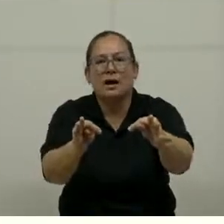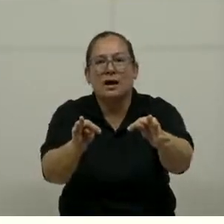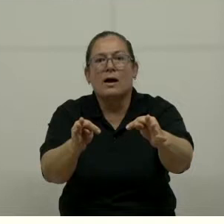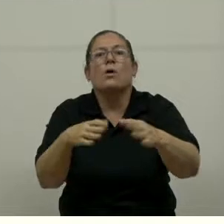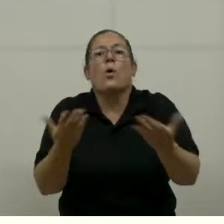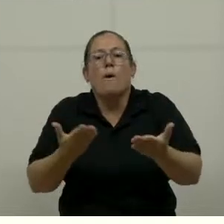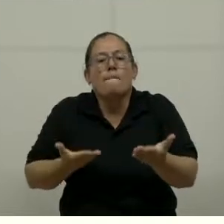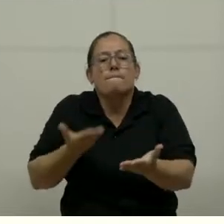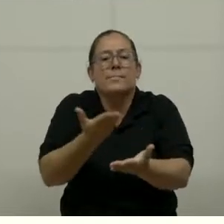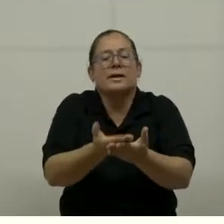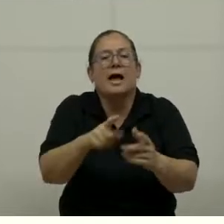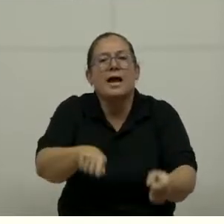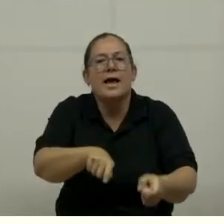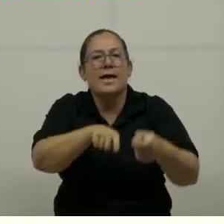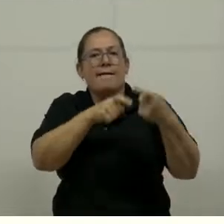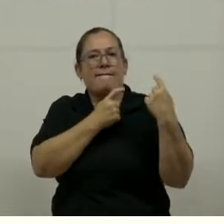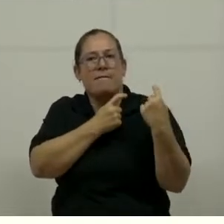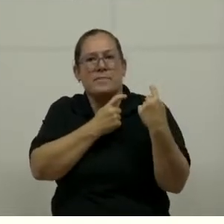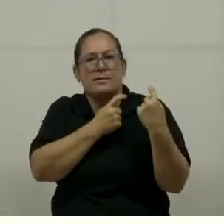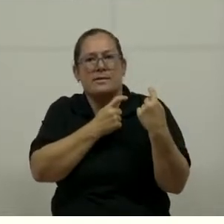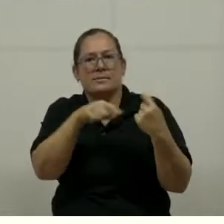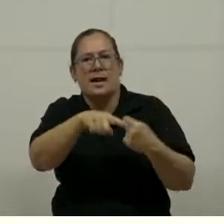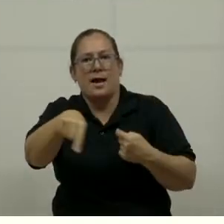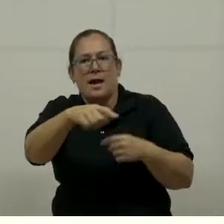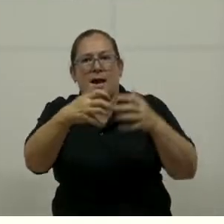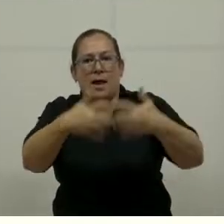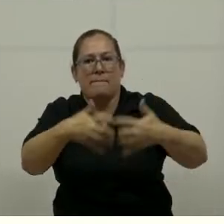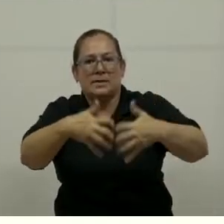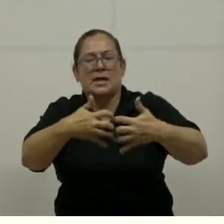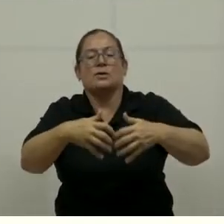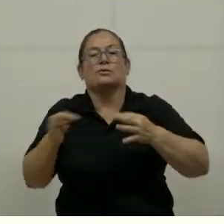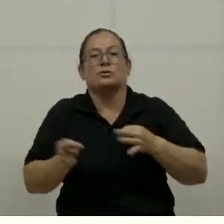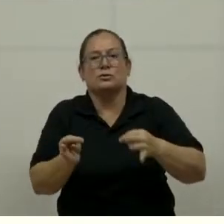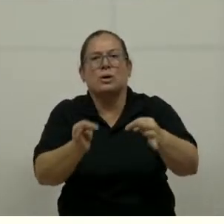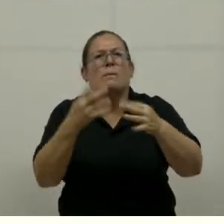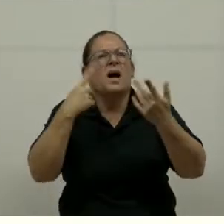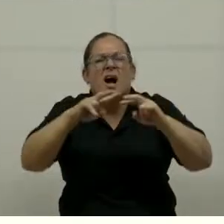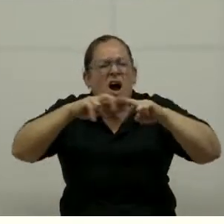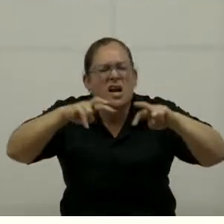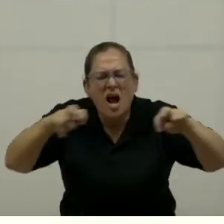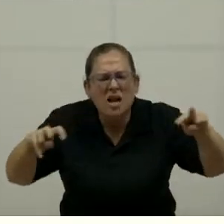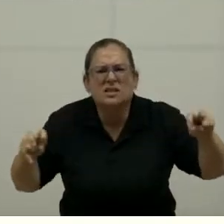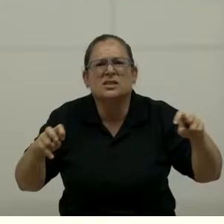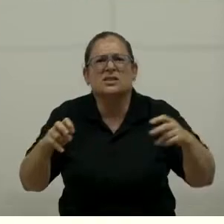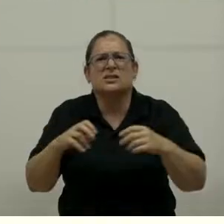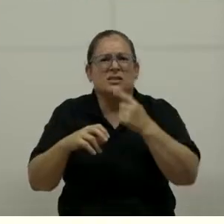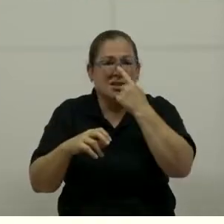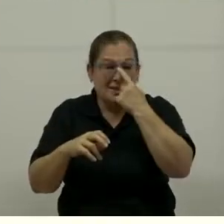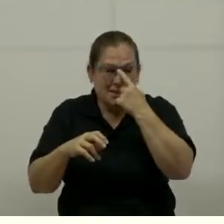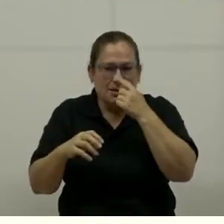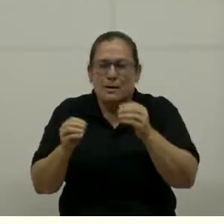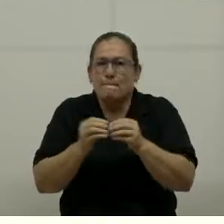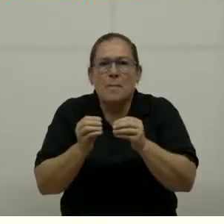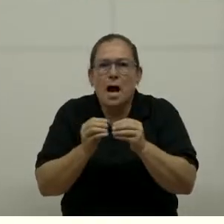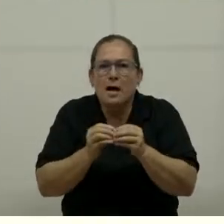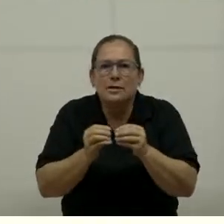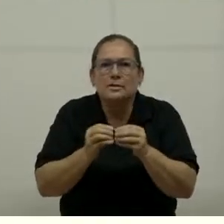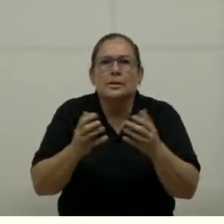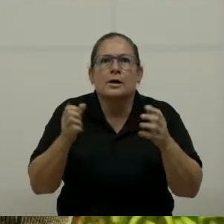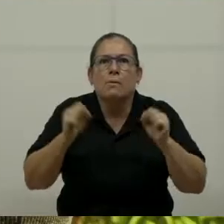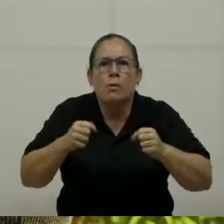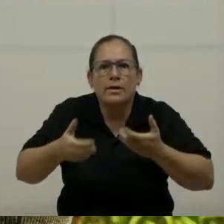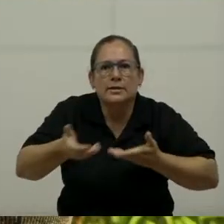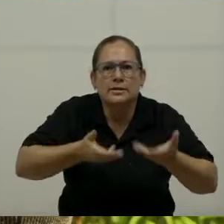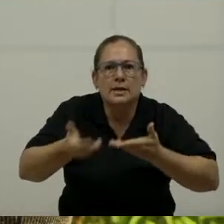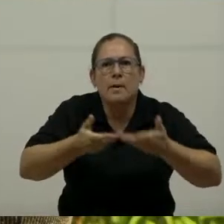herramientas a los empresarios turísticos por medio de esas análisis de gestión e inteligencia de mercados que nos pueden servir